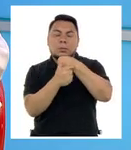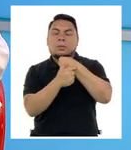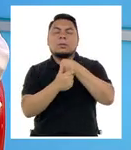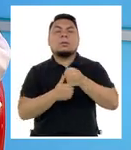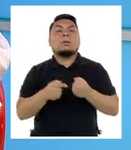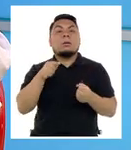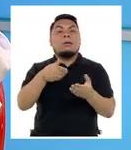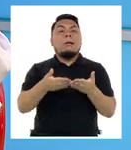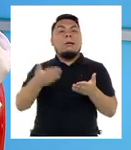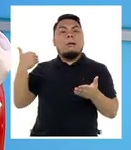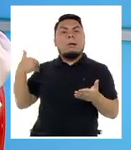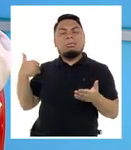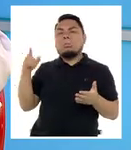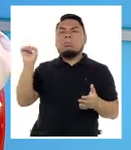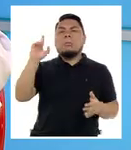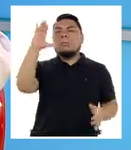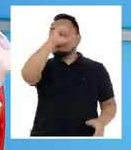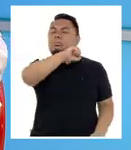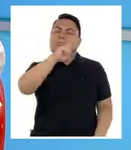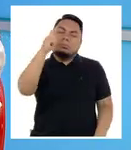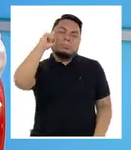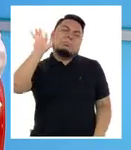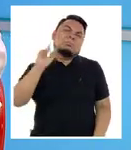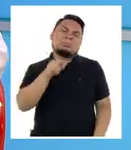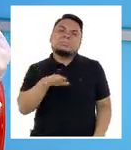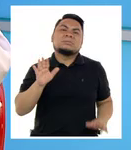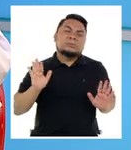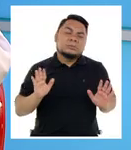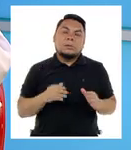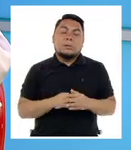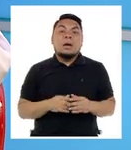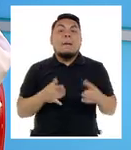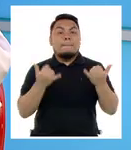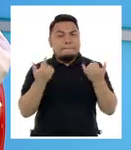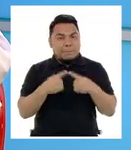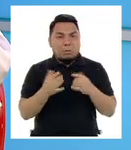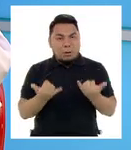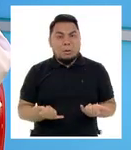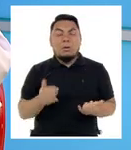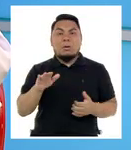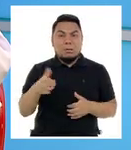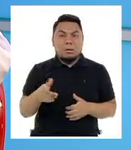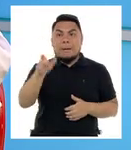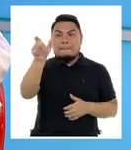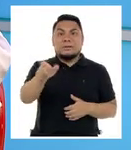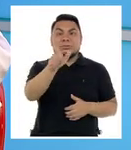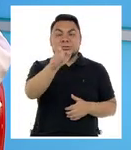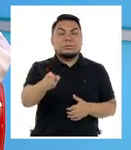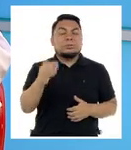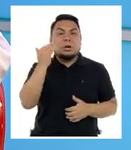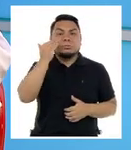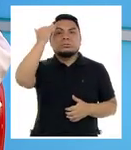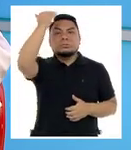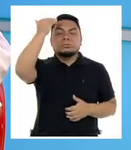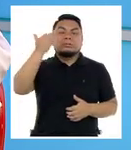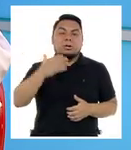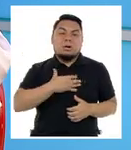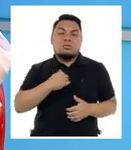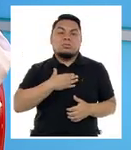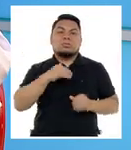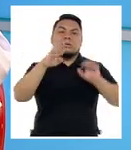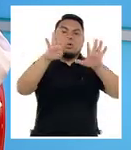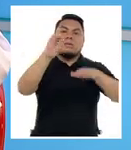degeneración macular antes no se miraba tanto, uno porque la expectativa de vida, ahora tenemos personas que llegan a los 90 años,